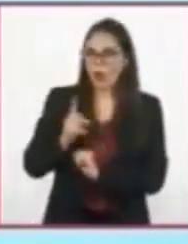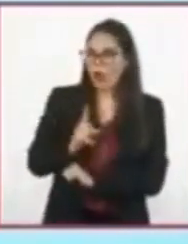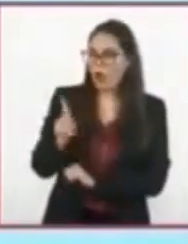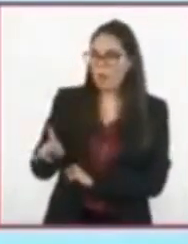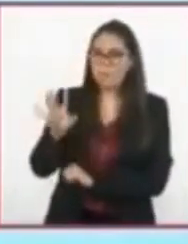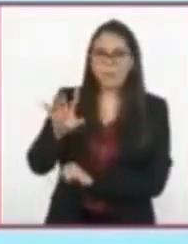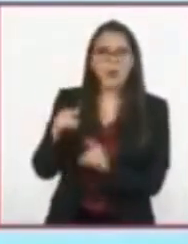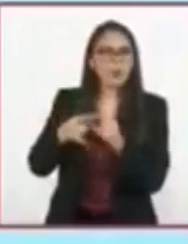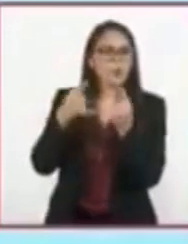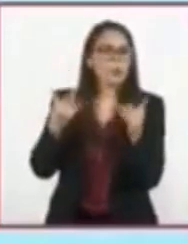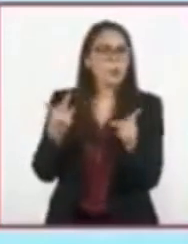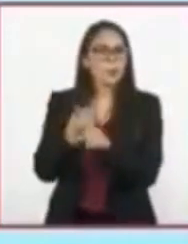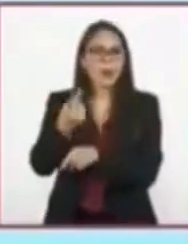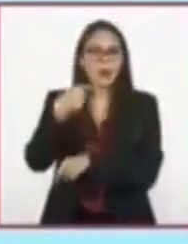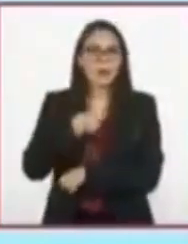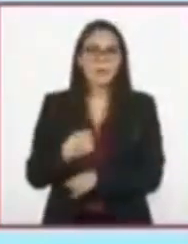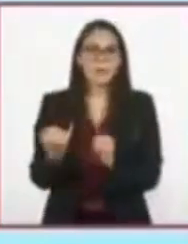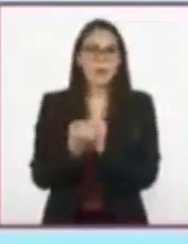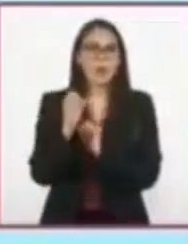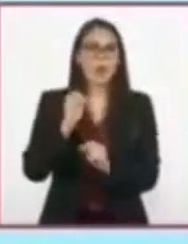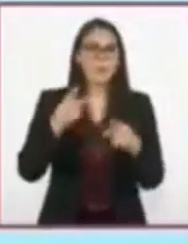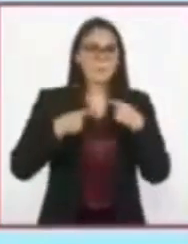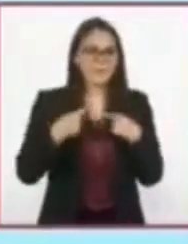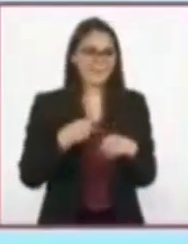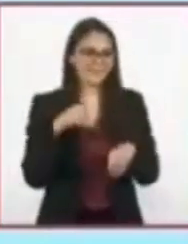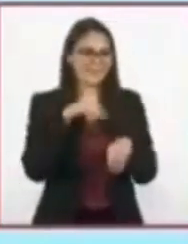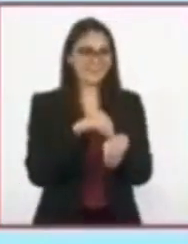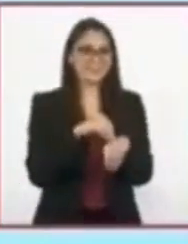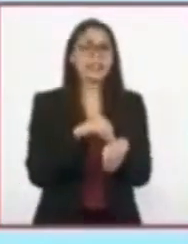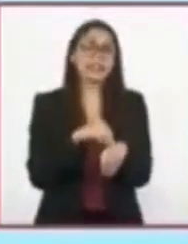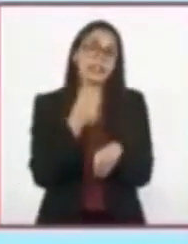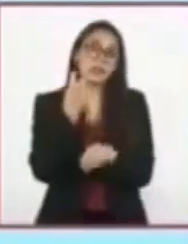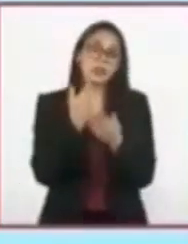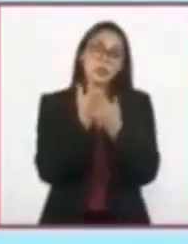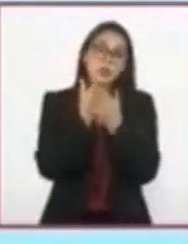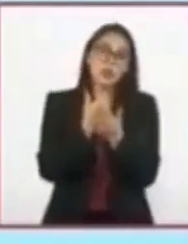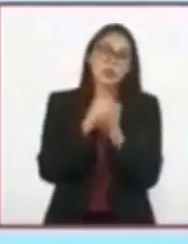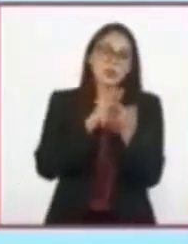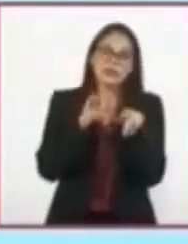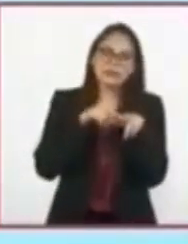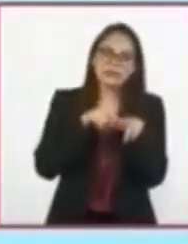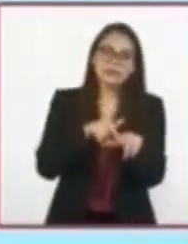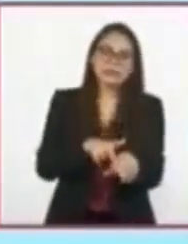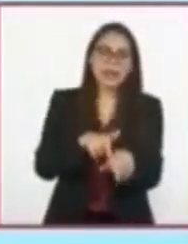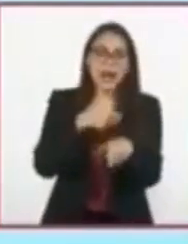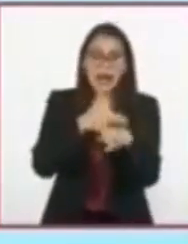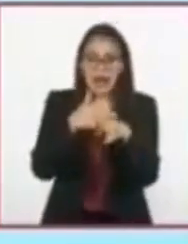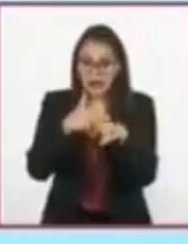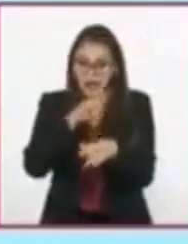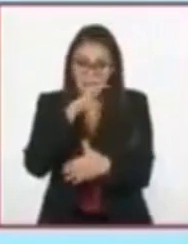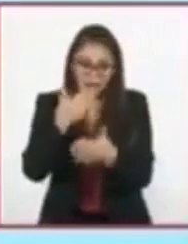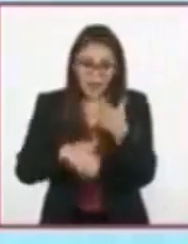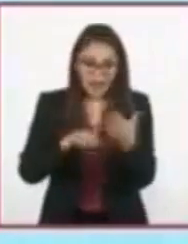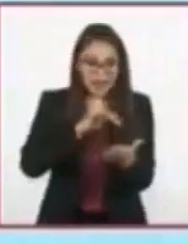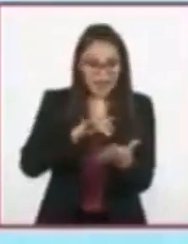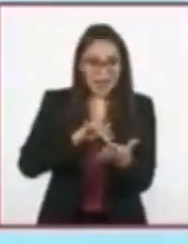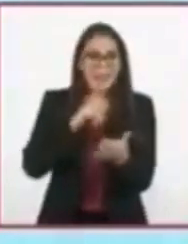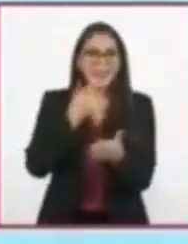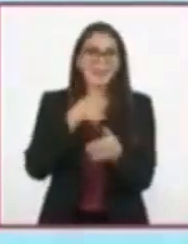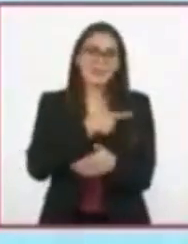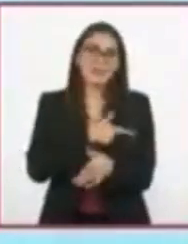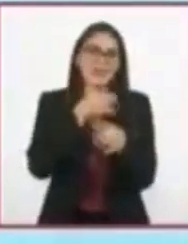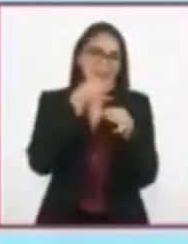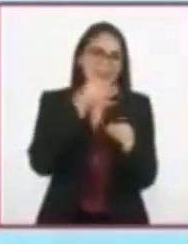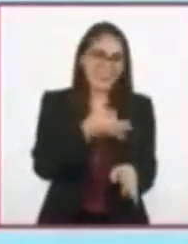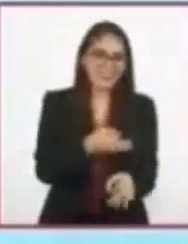con la historia o los protagonistas, lo que nos impulsa a no despegarnos del texto hasta que terminamos de leerlo. Cada